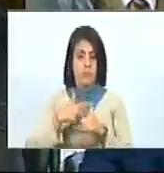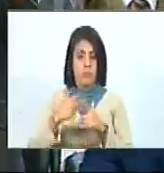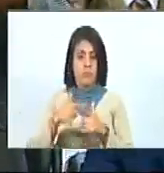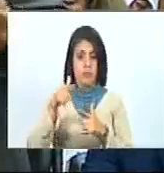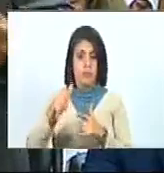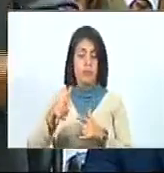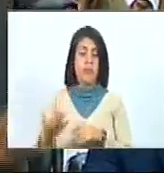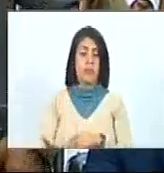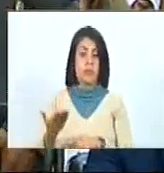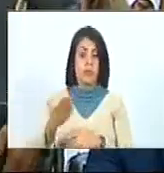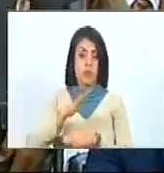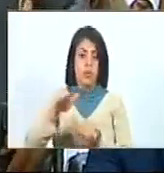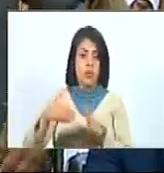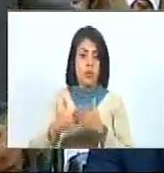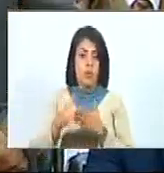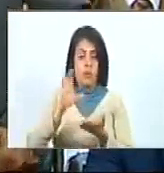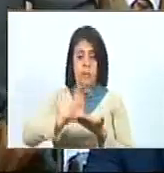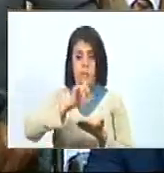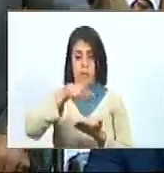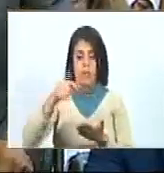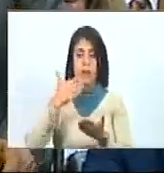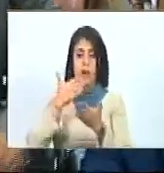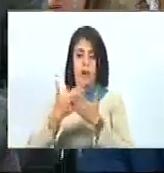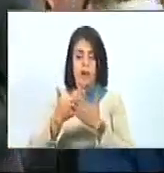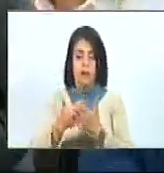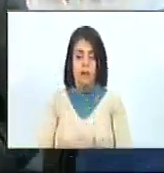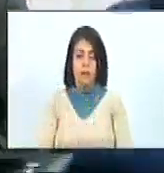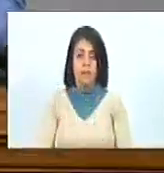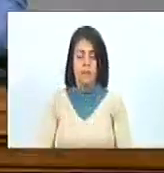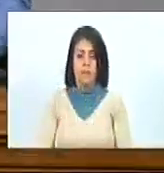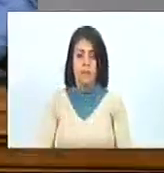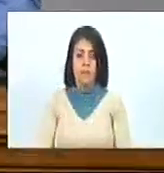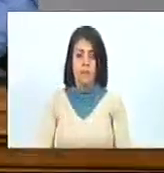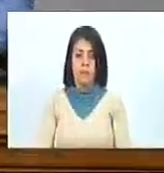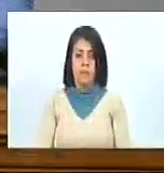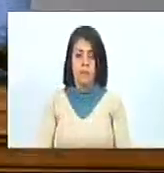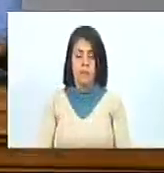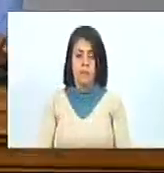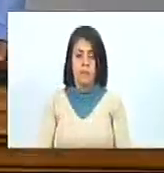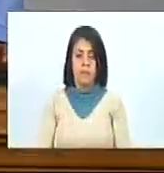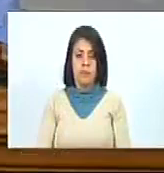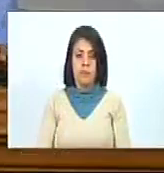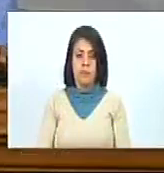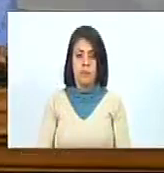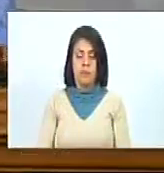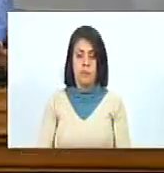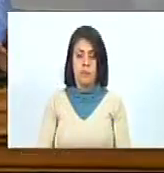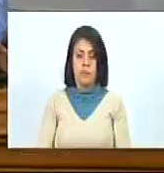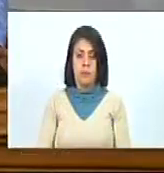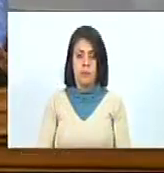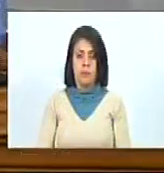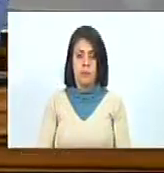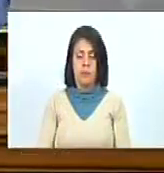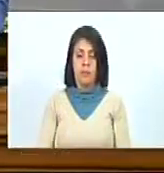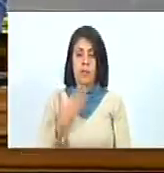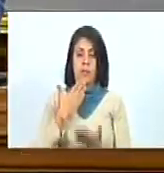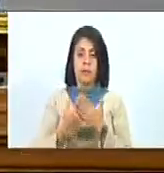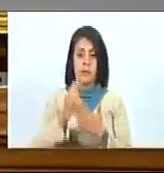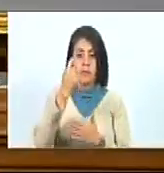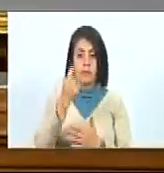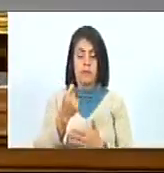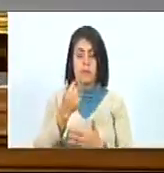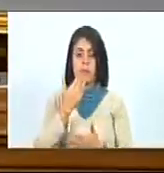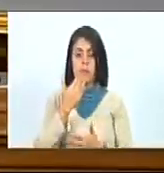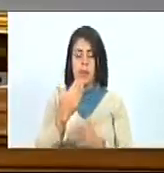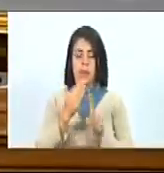subsidio importante para la ciudadanía gracias presidente vicepresidente gracias diputado le